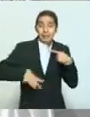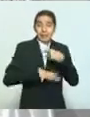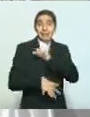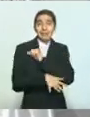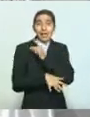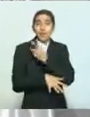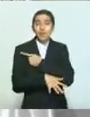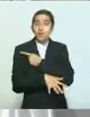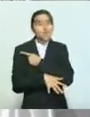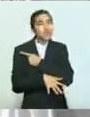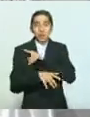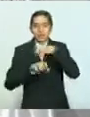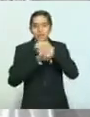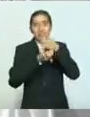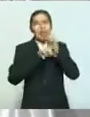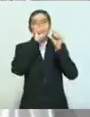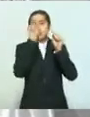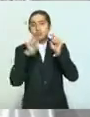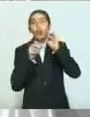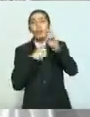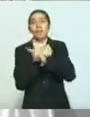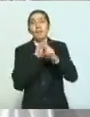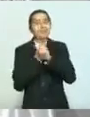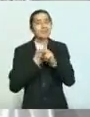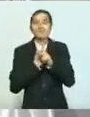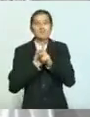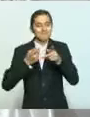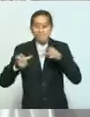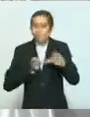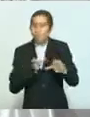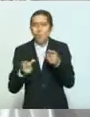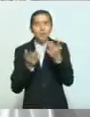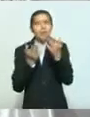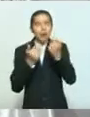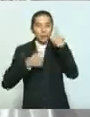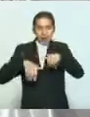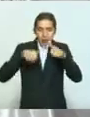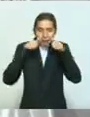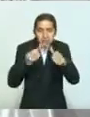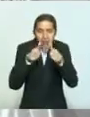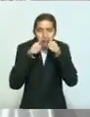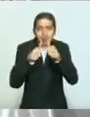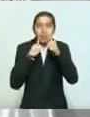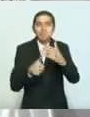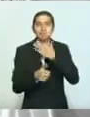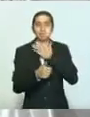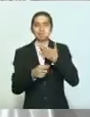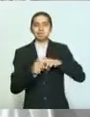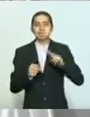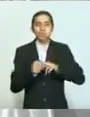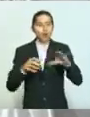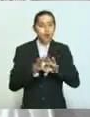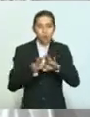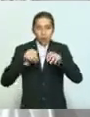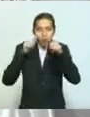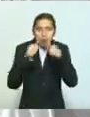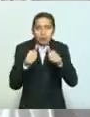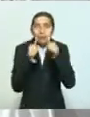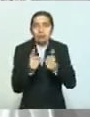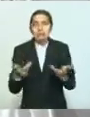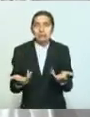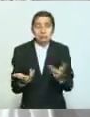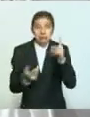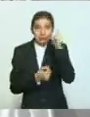salud de cualquier estado o país está preparado o tiene la capacidad. Recuerden entonces que